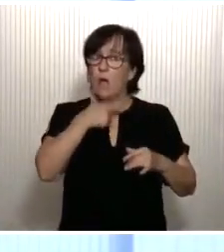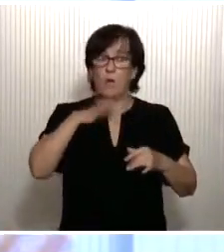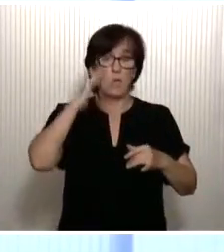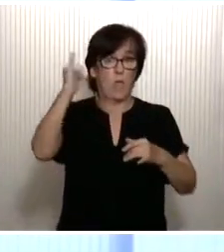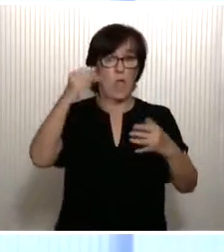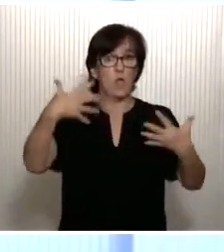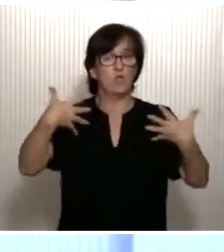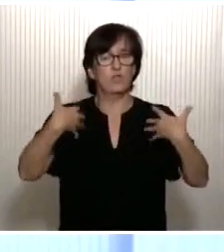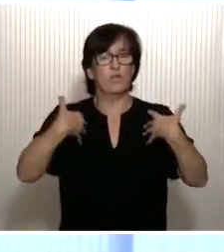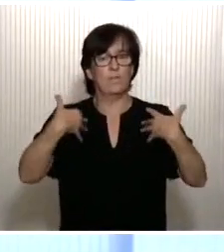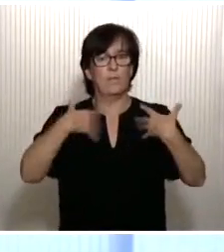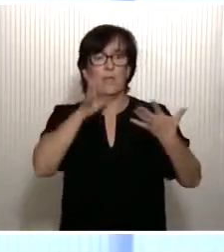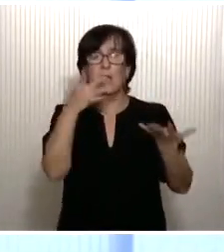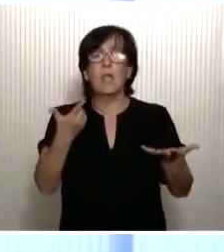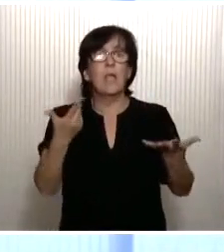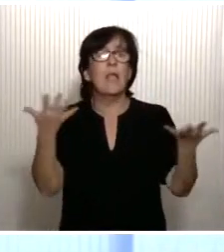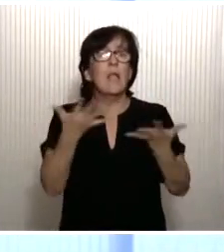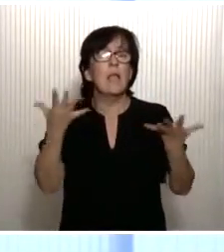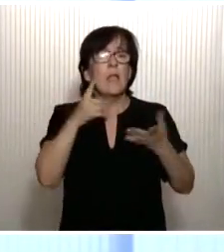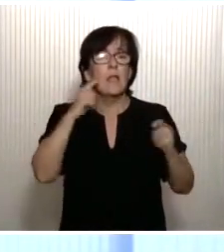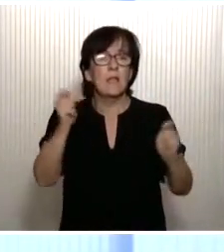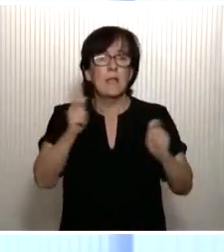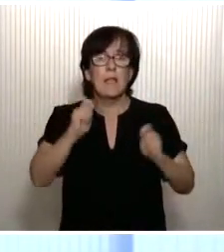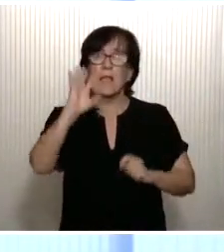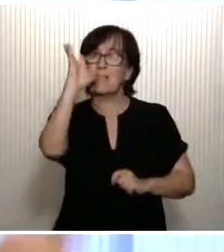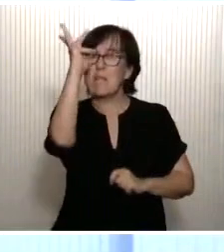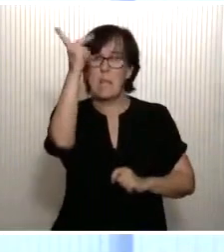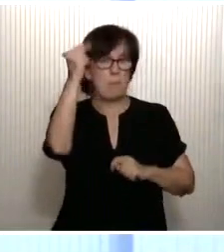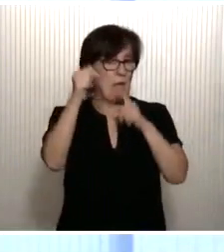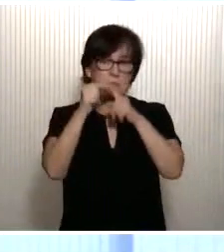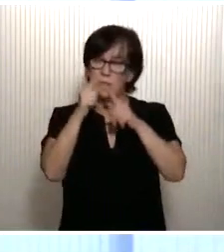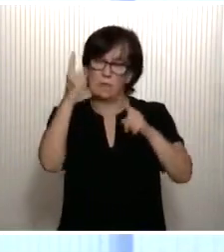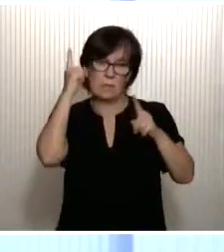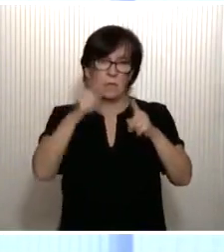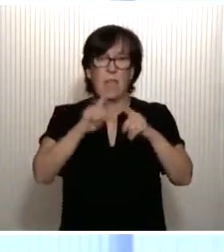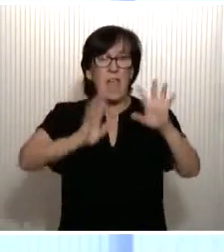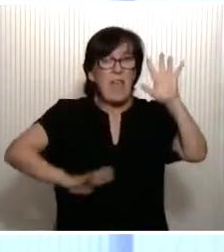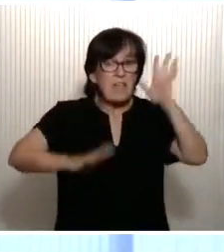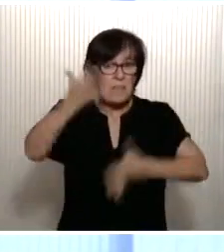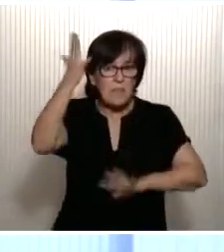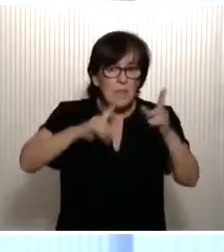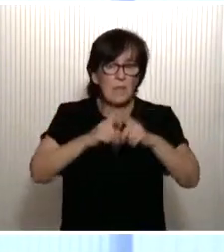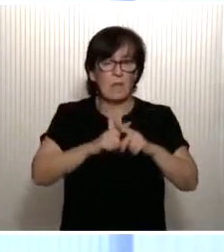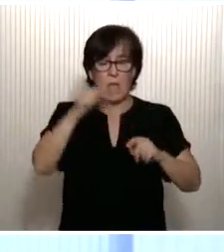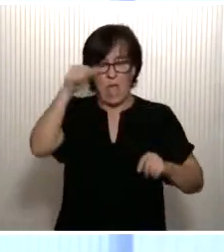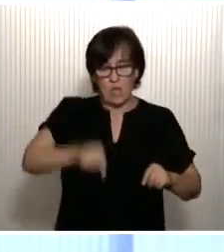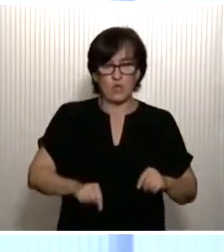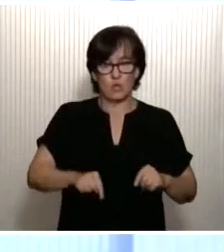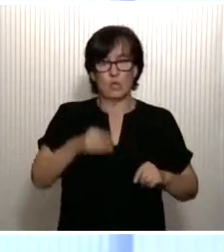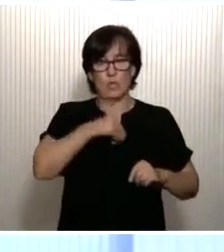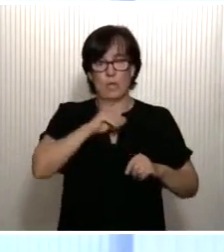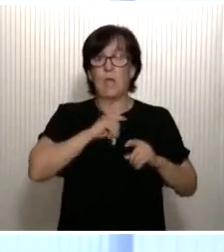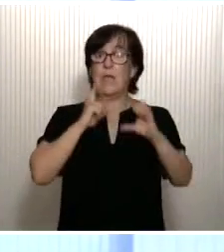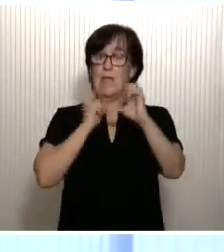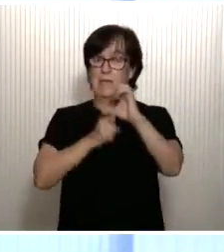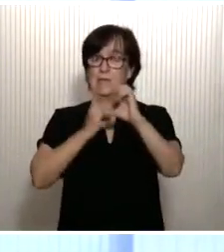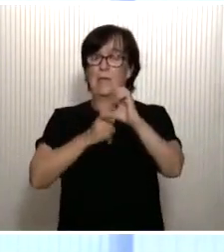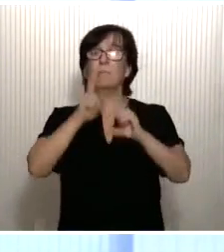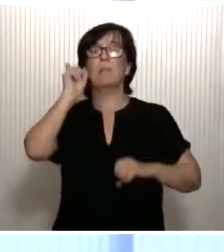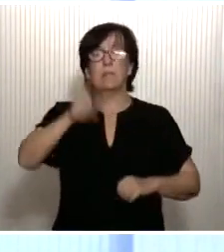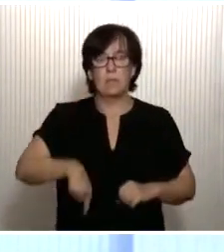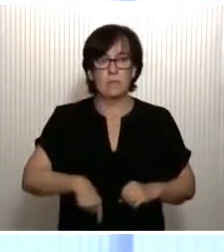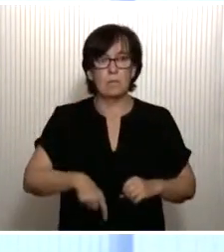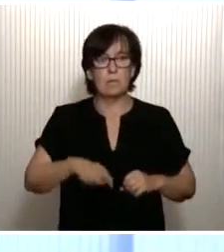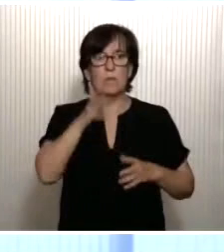extremos de una misma emergencia, que es la emergencia climática. El extremo de los incendios en el sur de nuestro país, en Extremadura, pero también